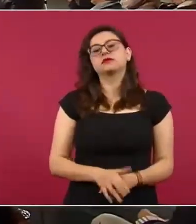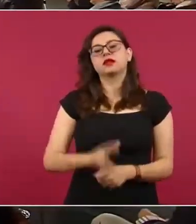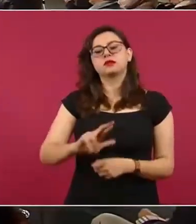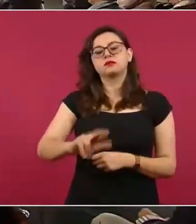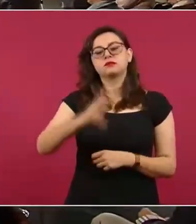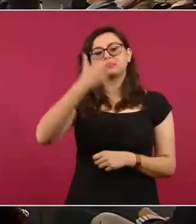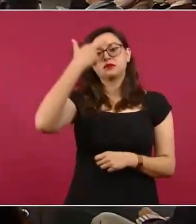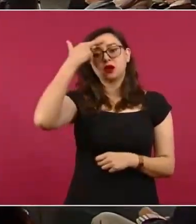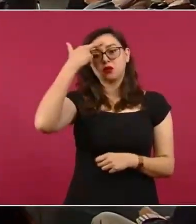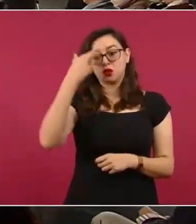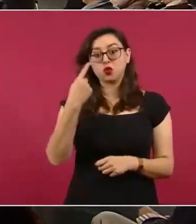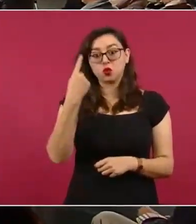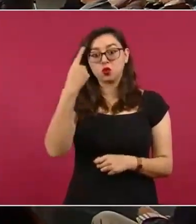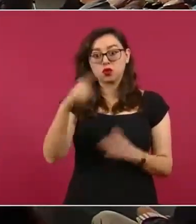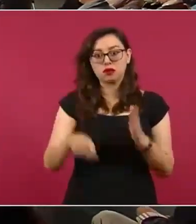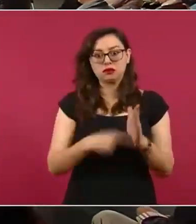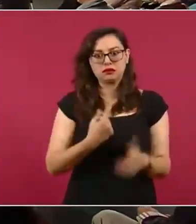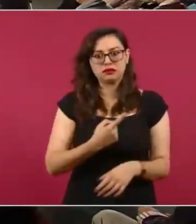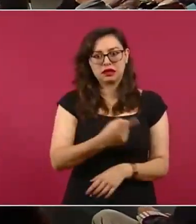toletearon